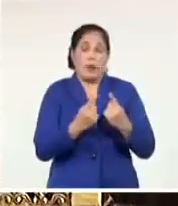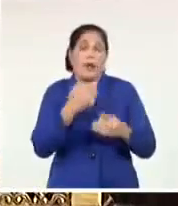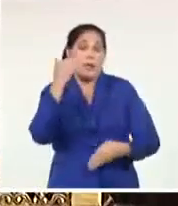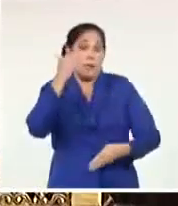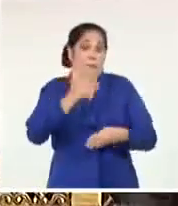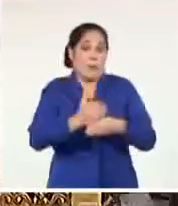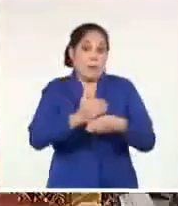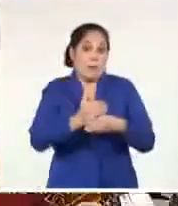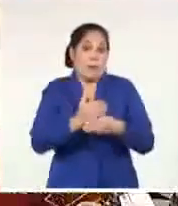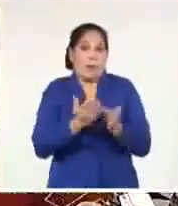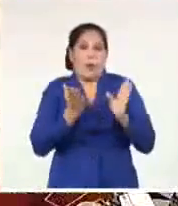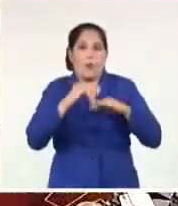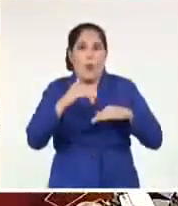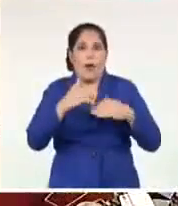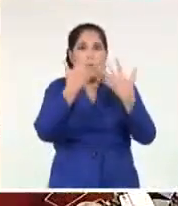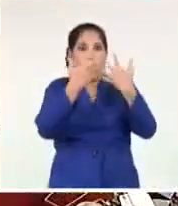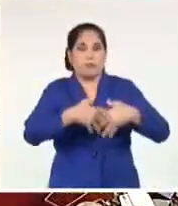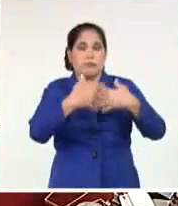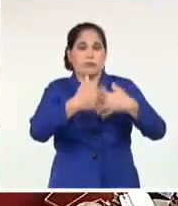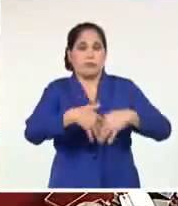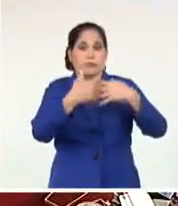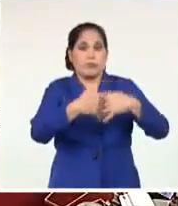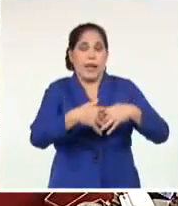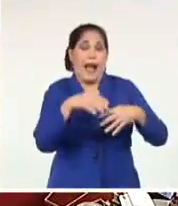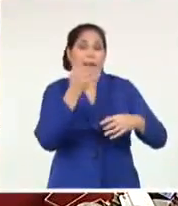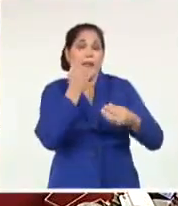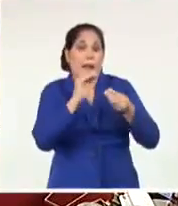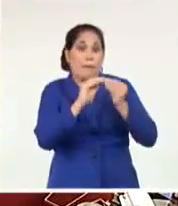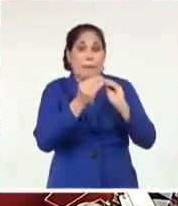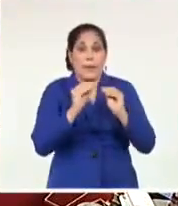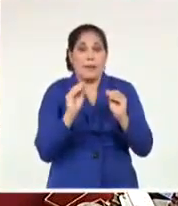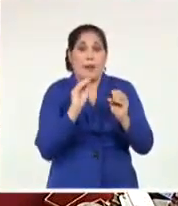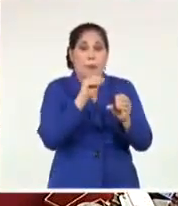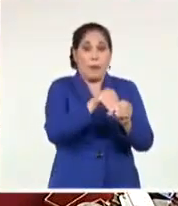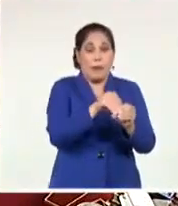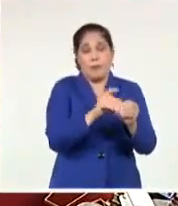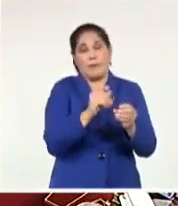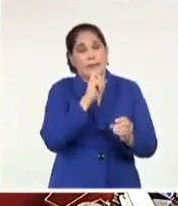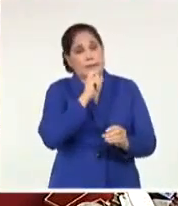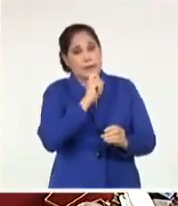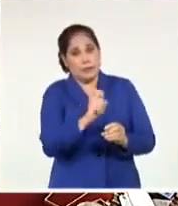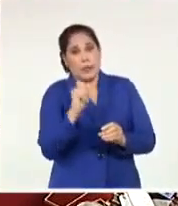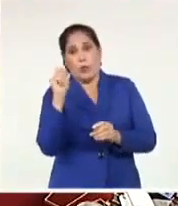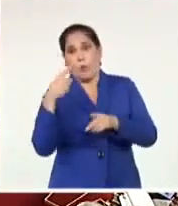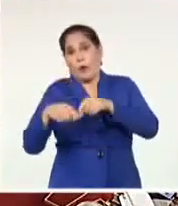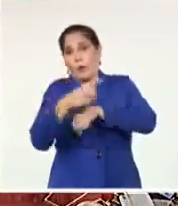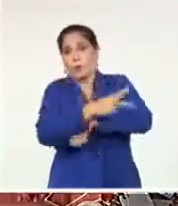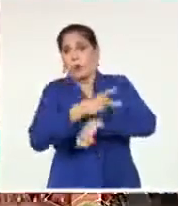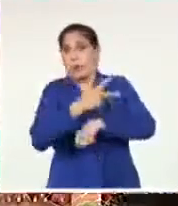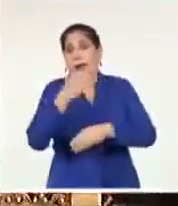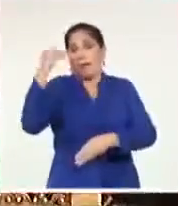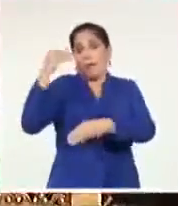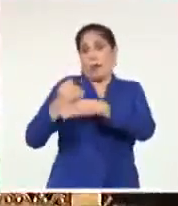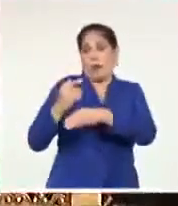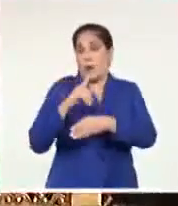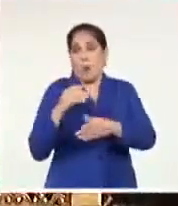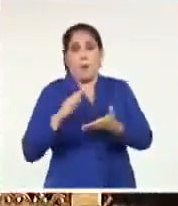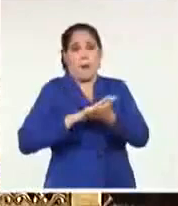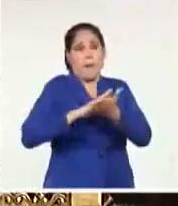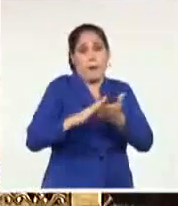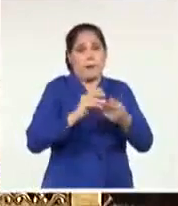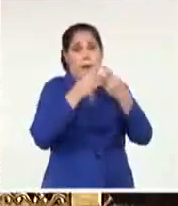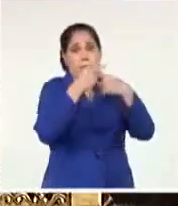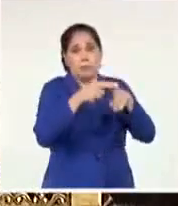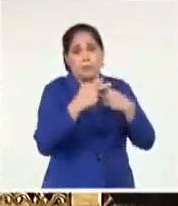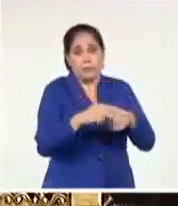la disponibilidad de las plantas generadoras, afectadas por la falta de piezas de repuesto y otros recursos fundamentales para las